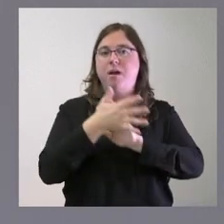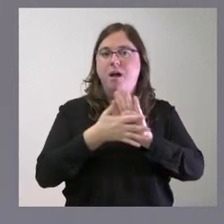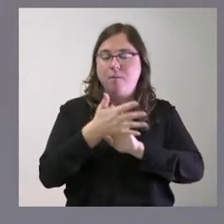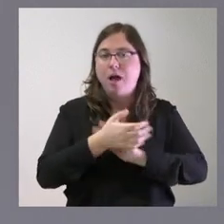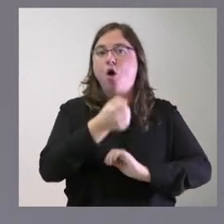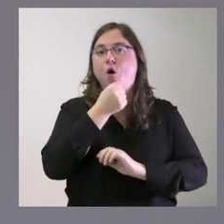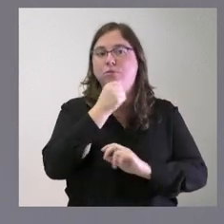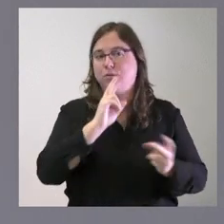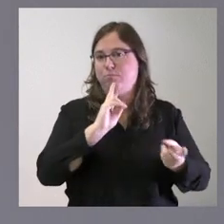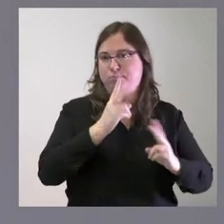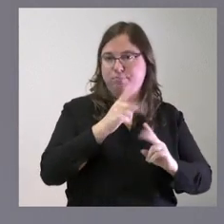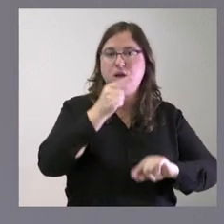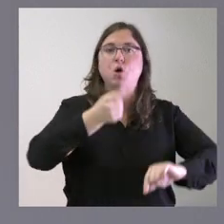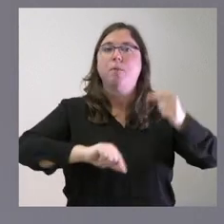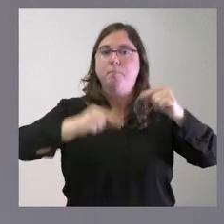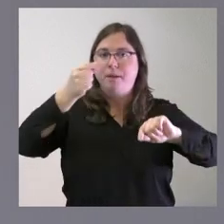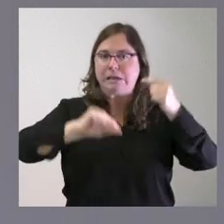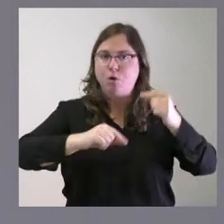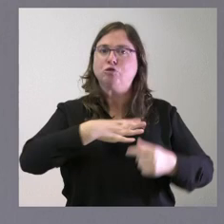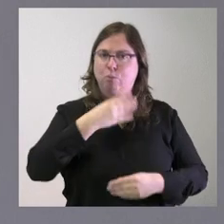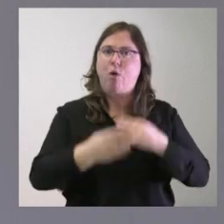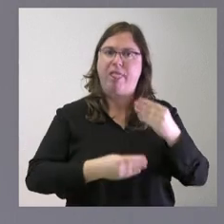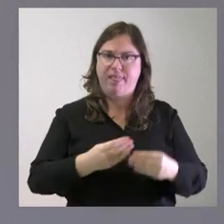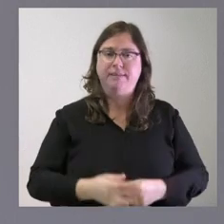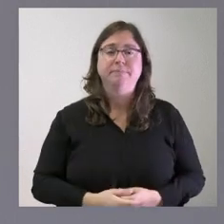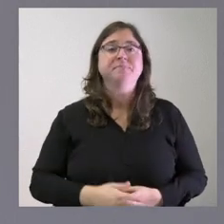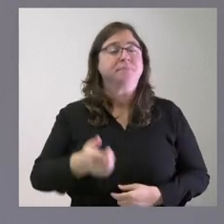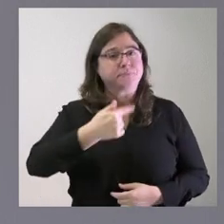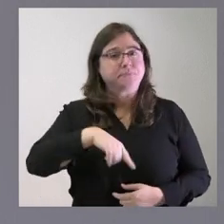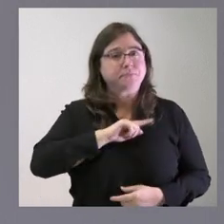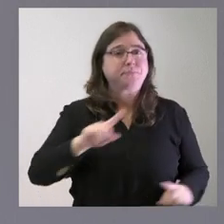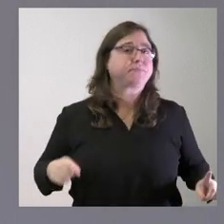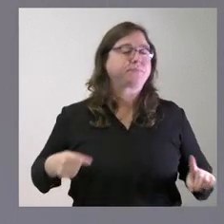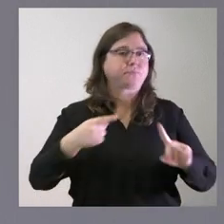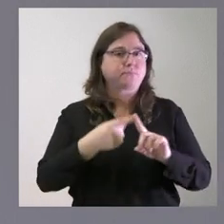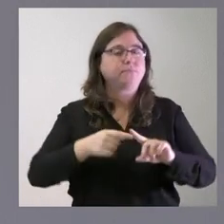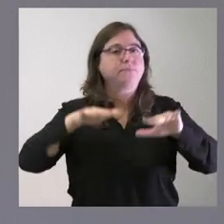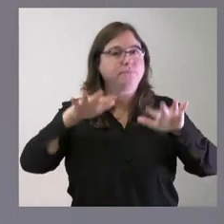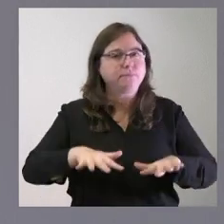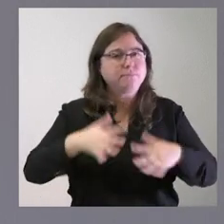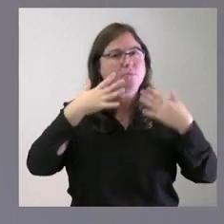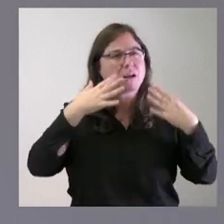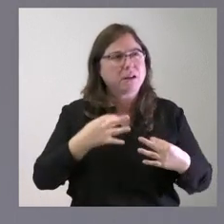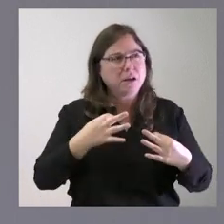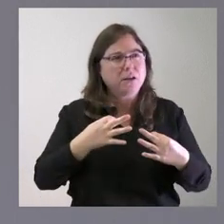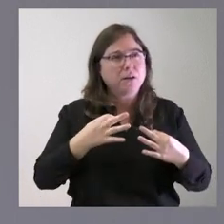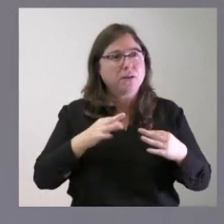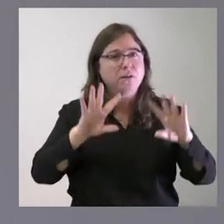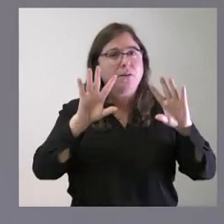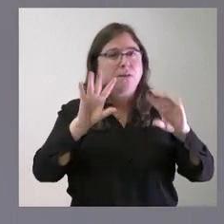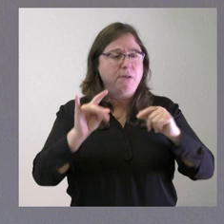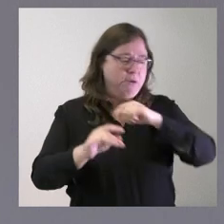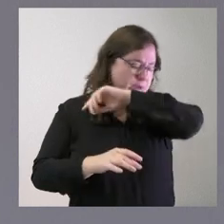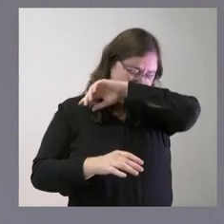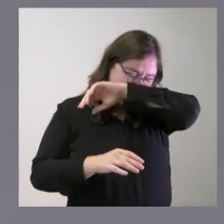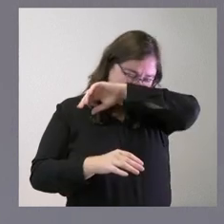señalar sobre los presupuestos lo podrá hacer en ese foro y estaremos además allí creo recordar durante diez sesiones porque comparecemos